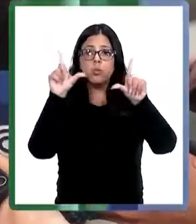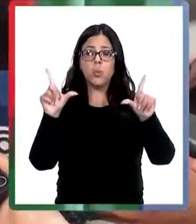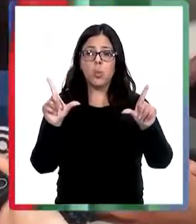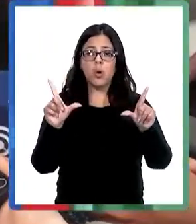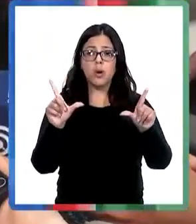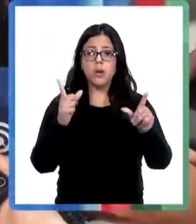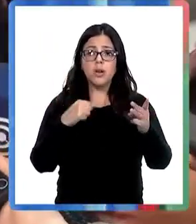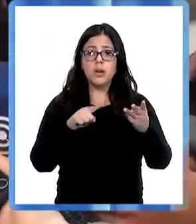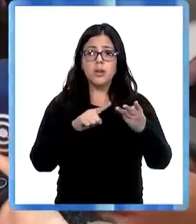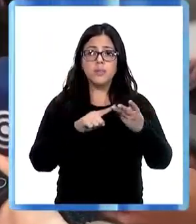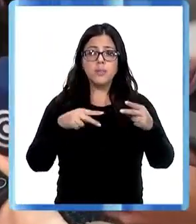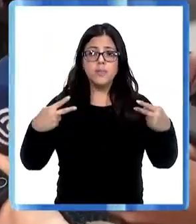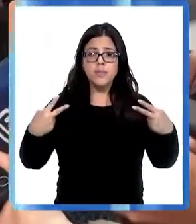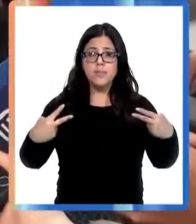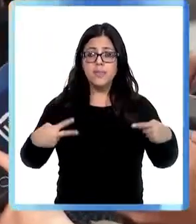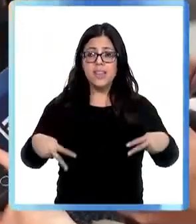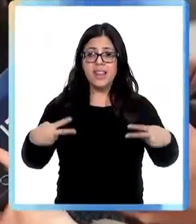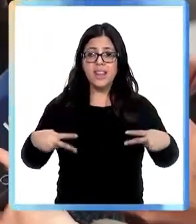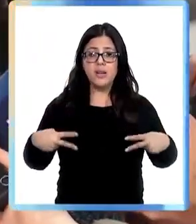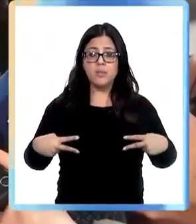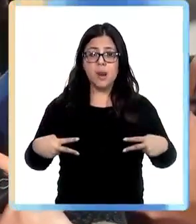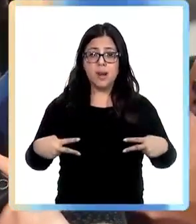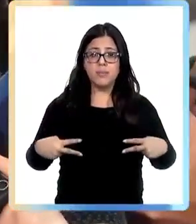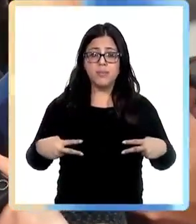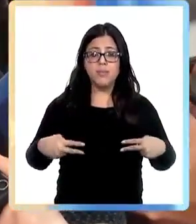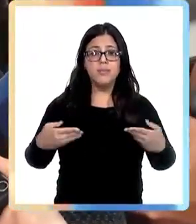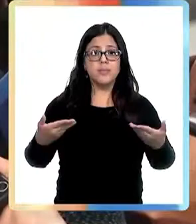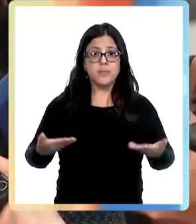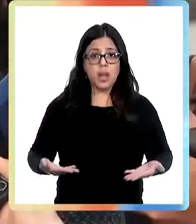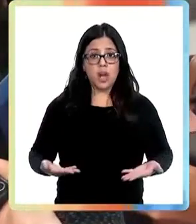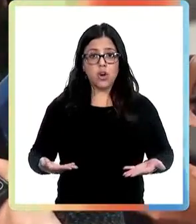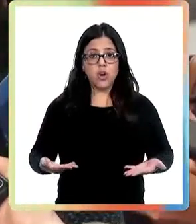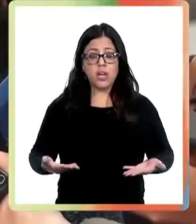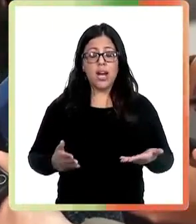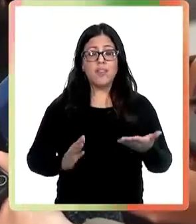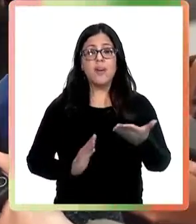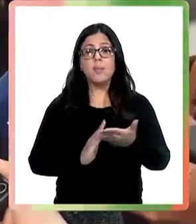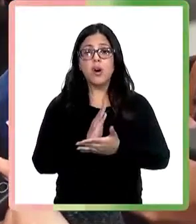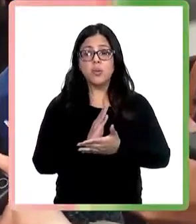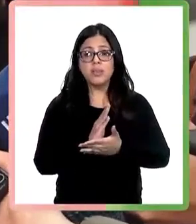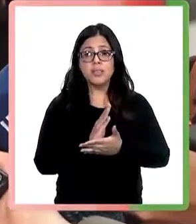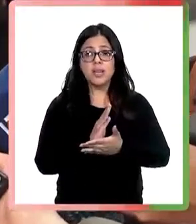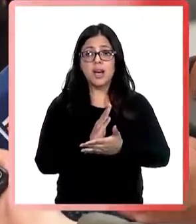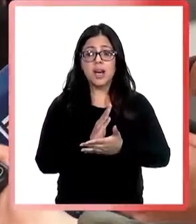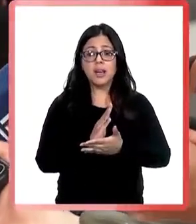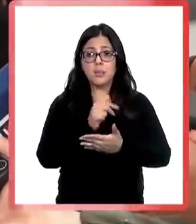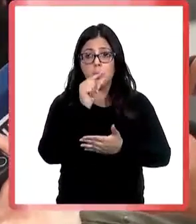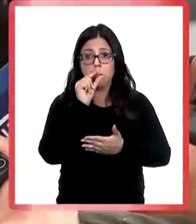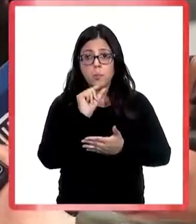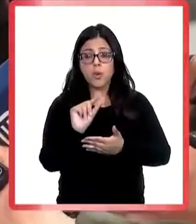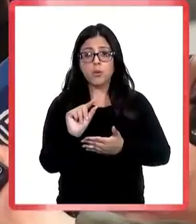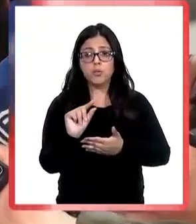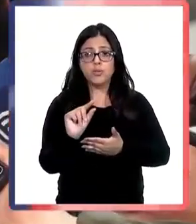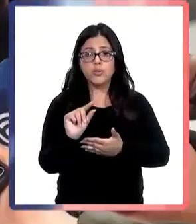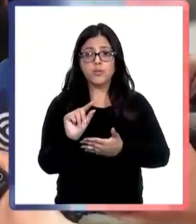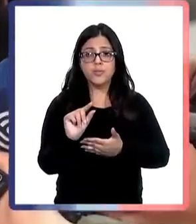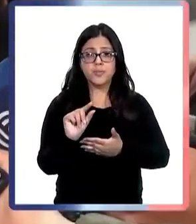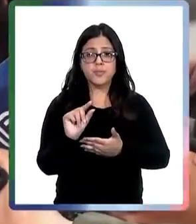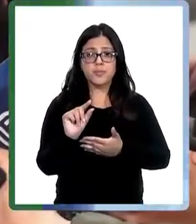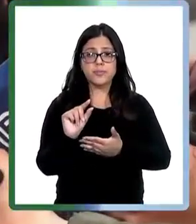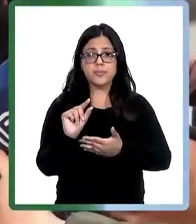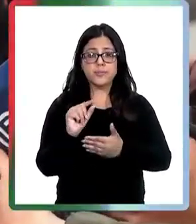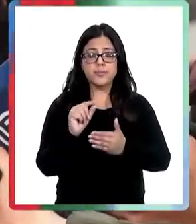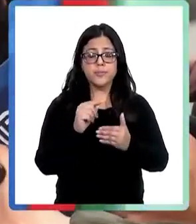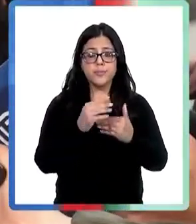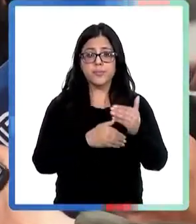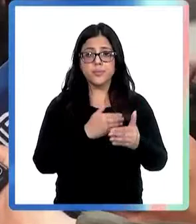iniciar adicionalmente vamos a poder implementar durante estos primeros días en la entrada en vigencia